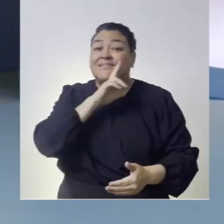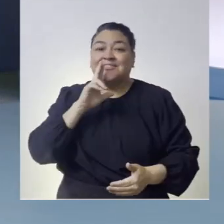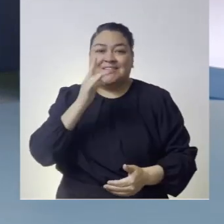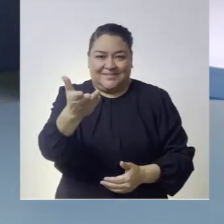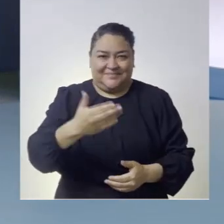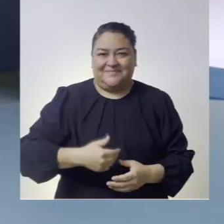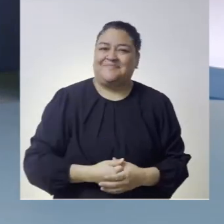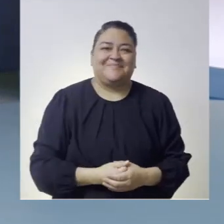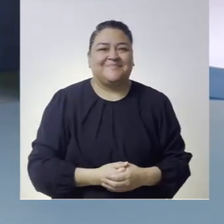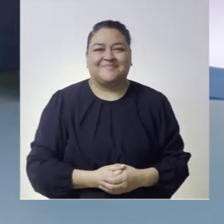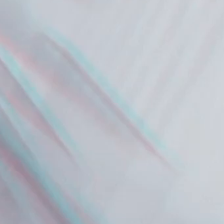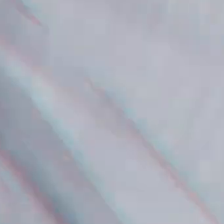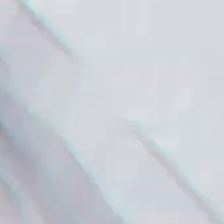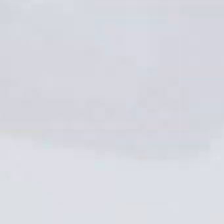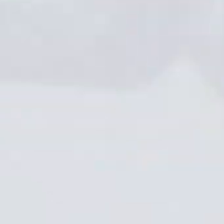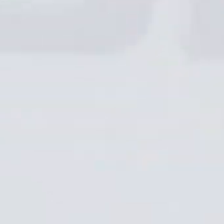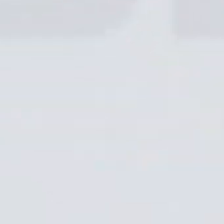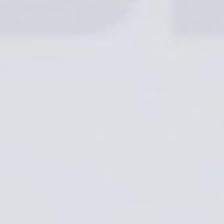siempre vámonos a la información